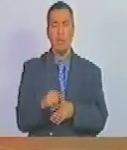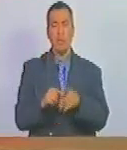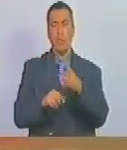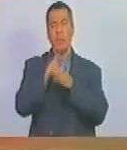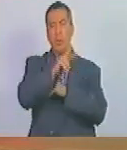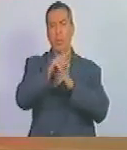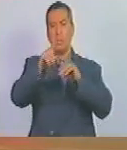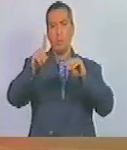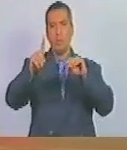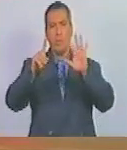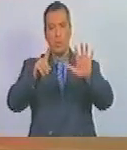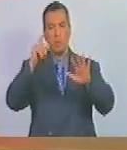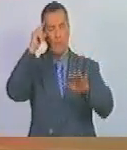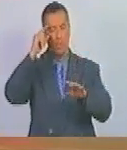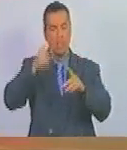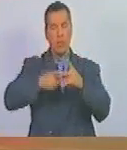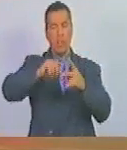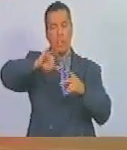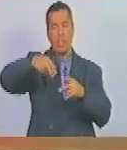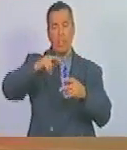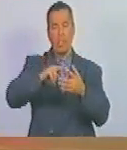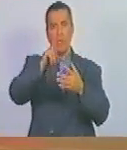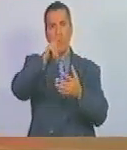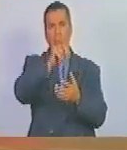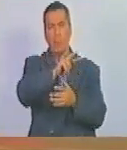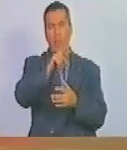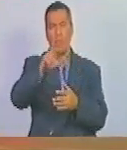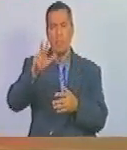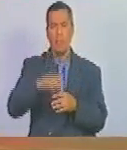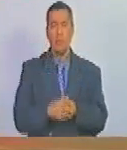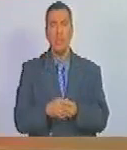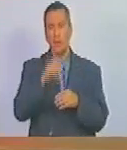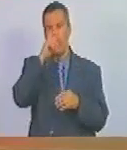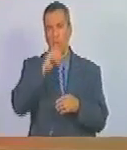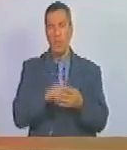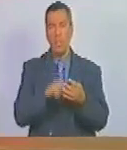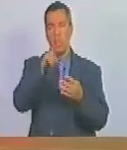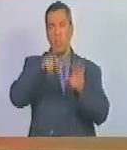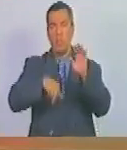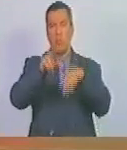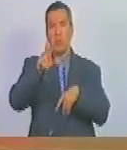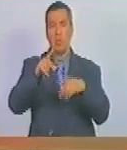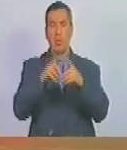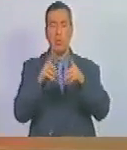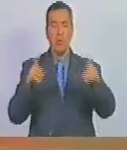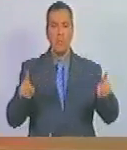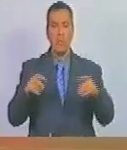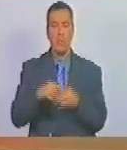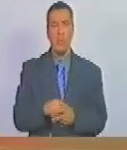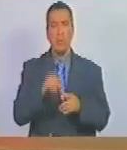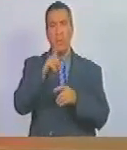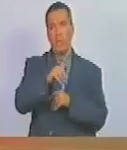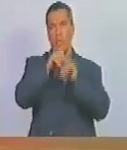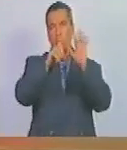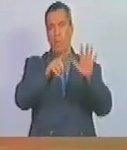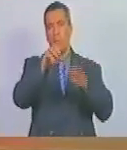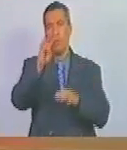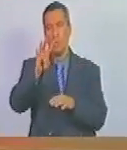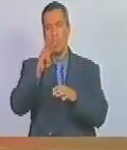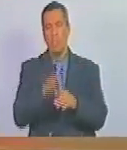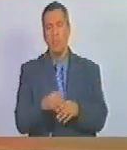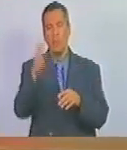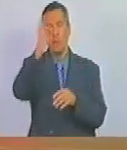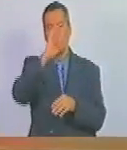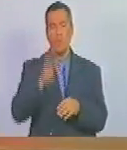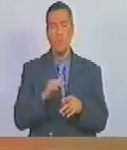26 días del mes de julio de 2023, años 213 de la independencia, 164 de